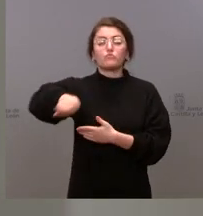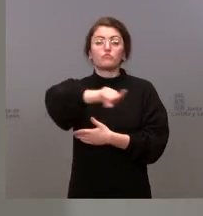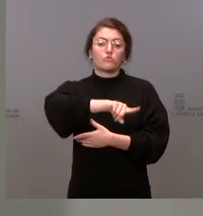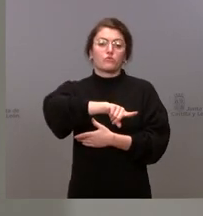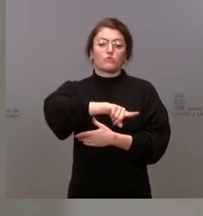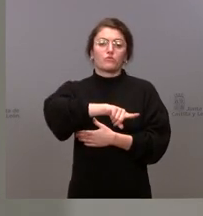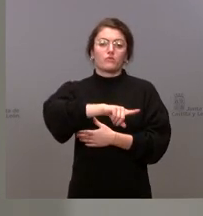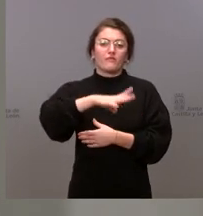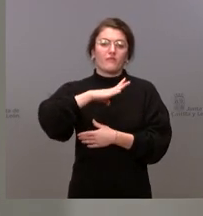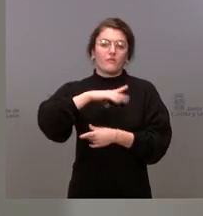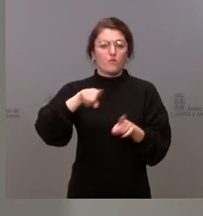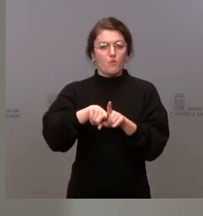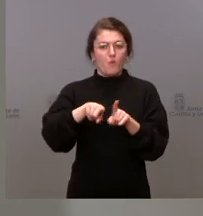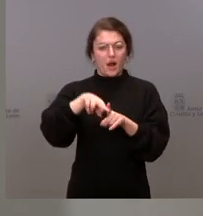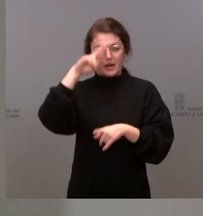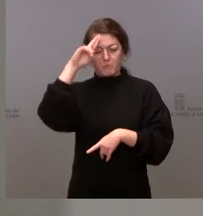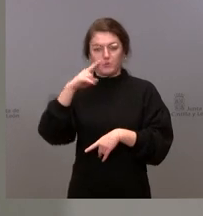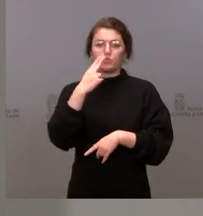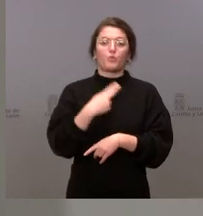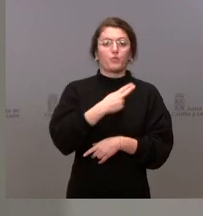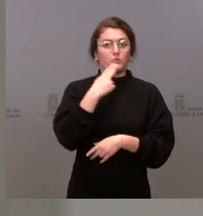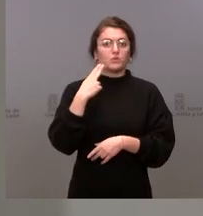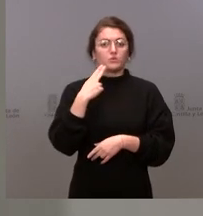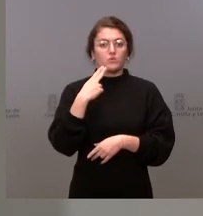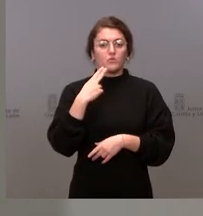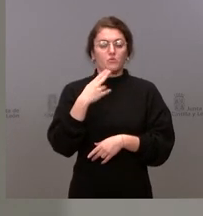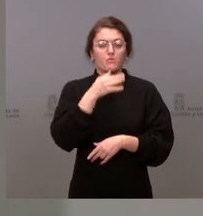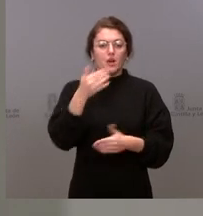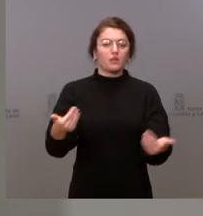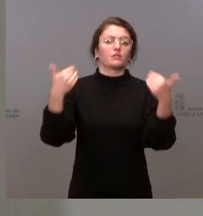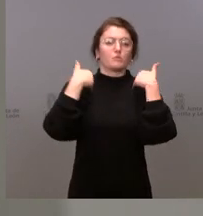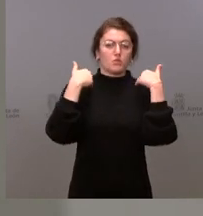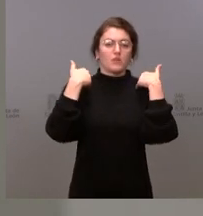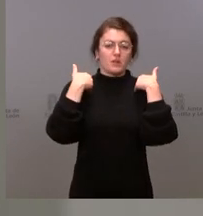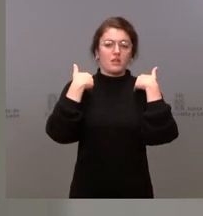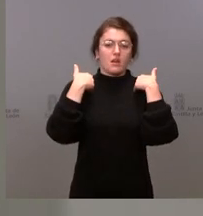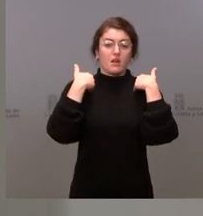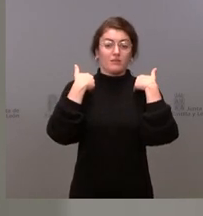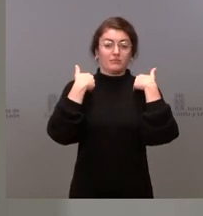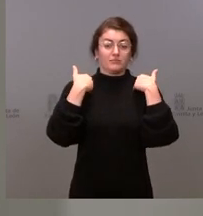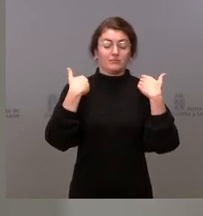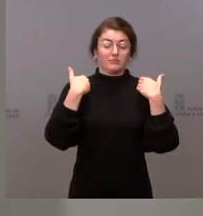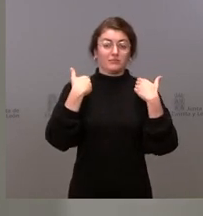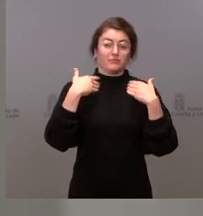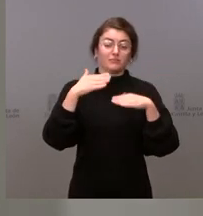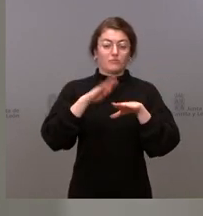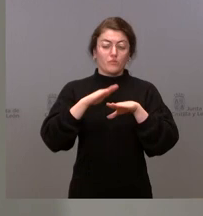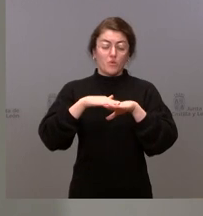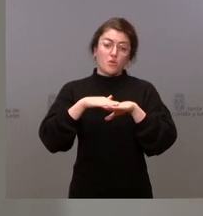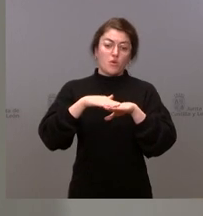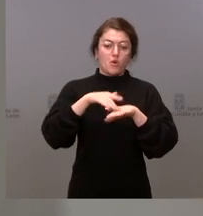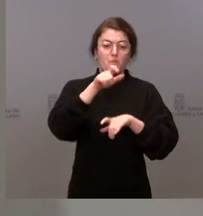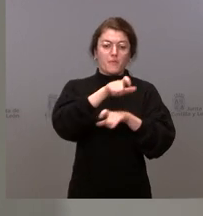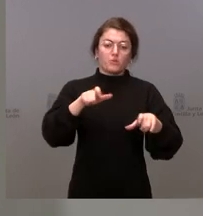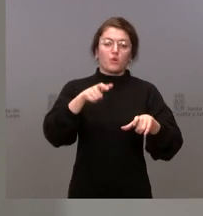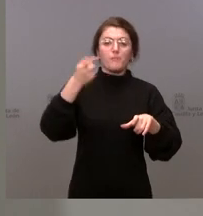máximo respeto y compromiso y responsabilidad con nuestros profesionales. Ayer, desgraciadamente, dábamos datos